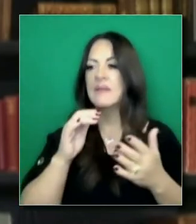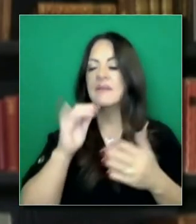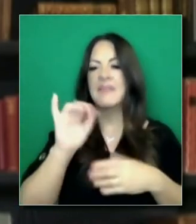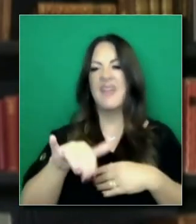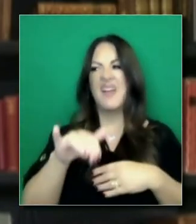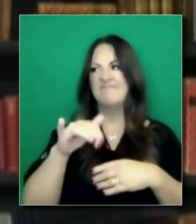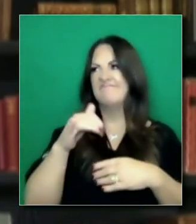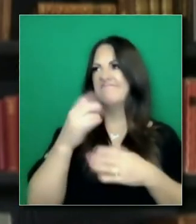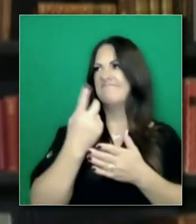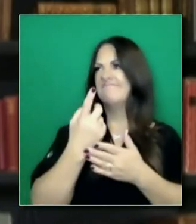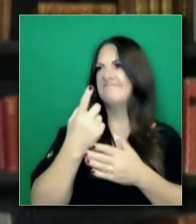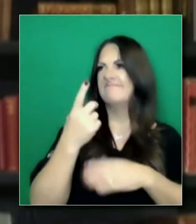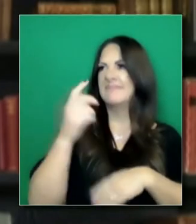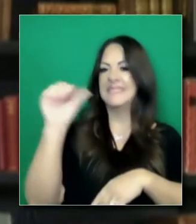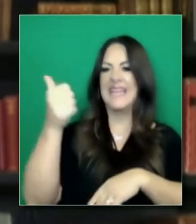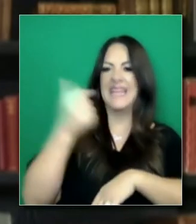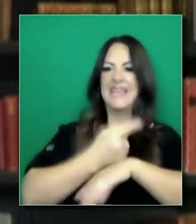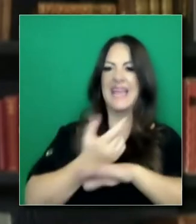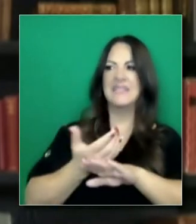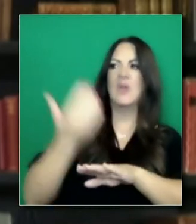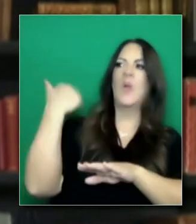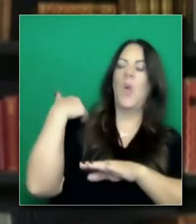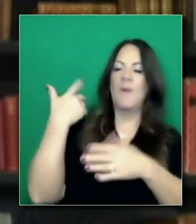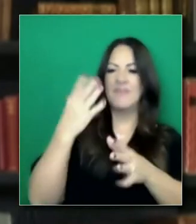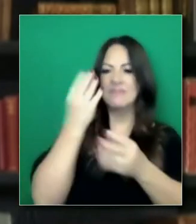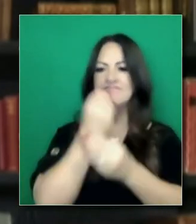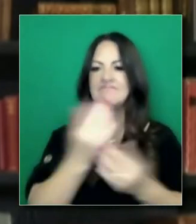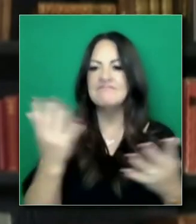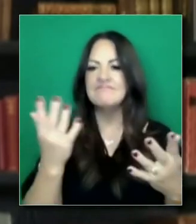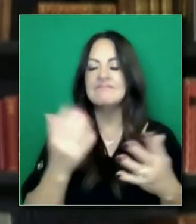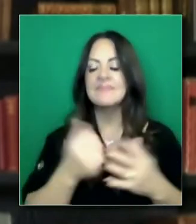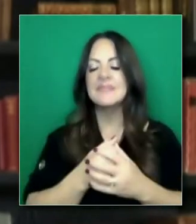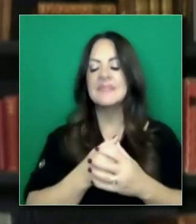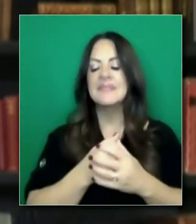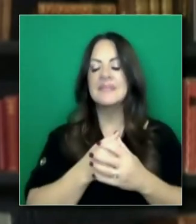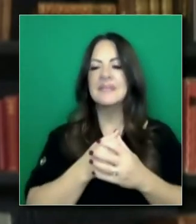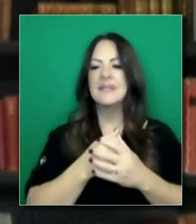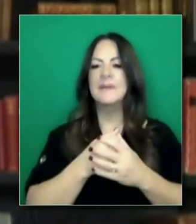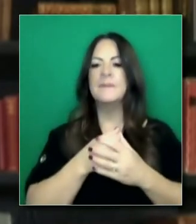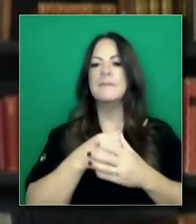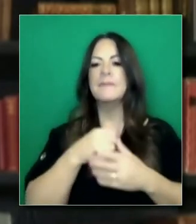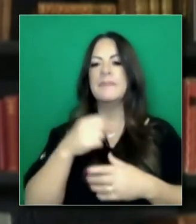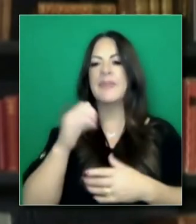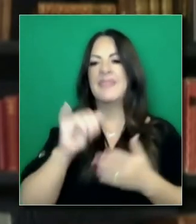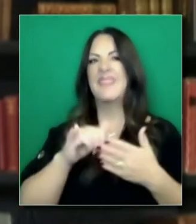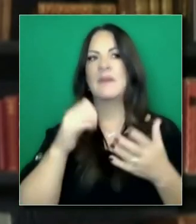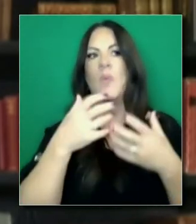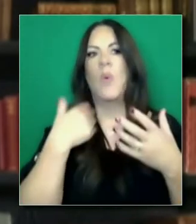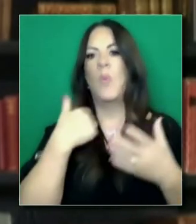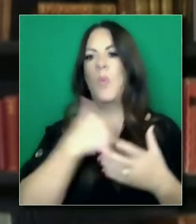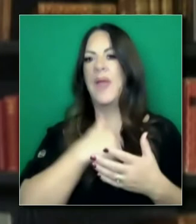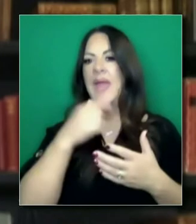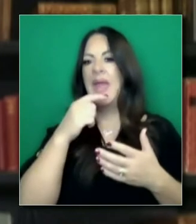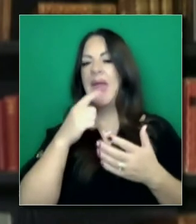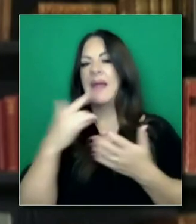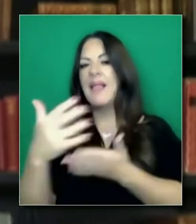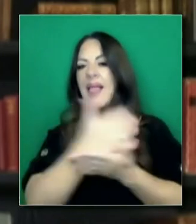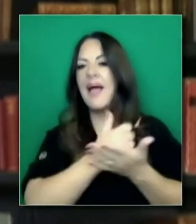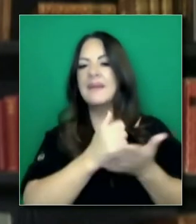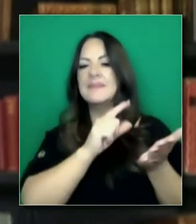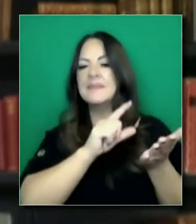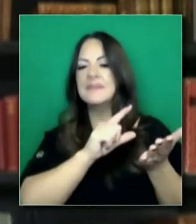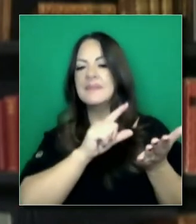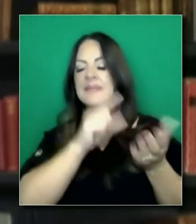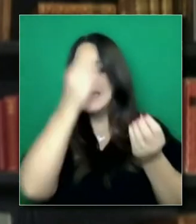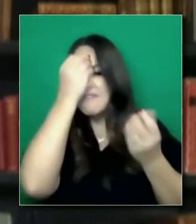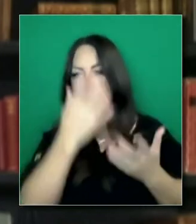hace unos 10 años, hace 10 días, perdón. Es una oportunidad pues de proporcionar parte de la data de teléfonos celulares